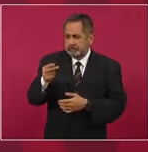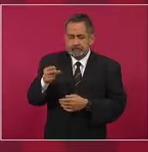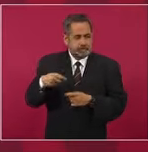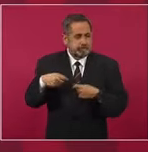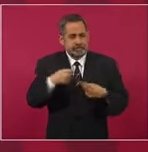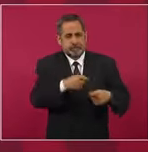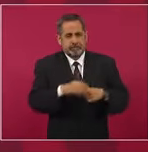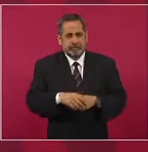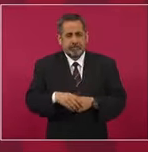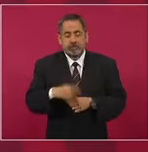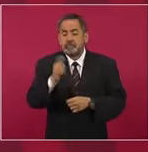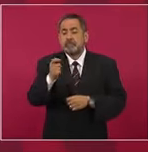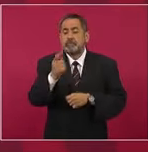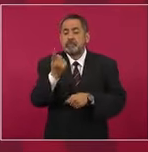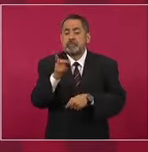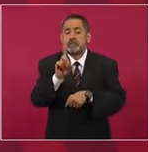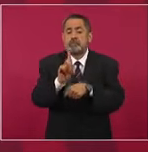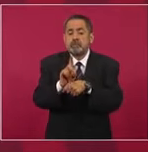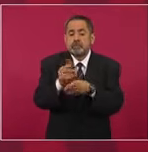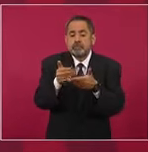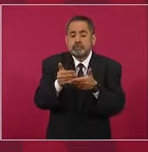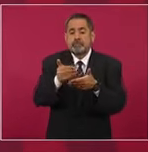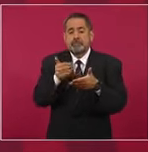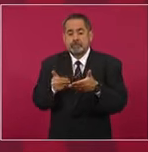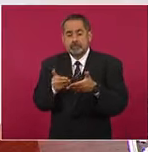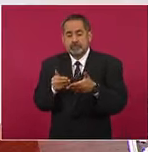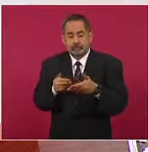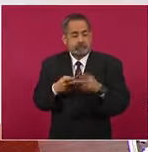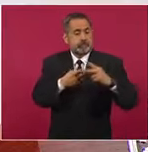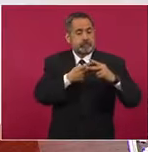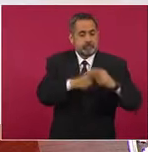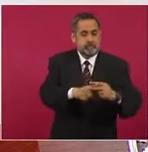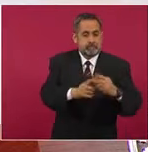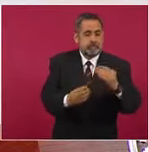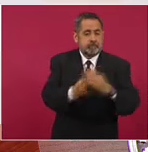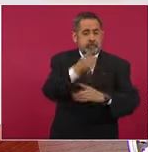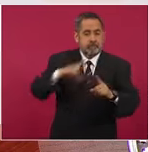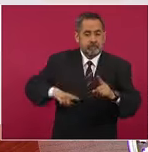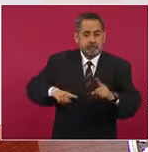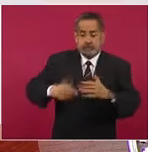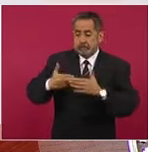un día antes de que entrara el nuevo gobierno,